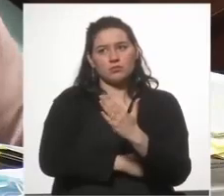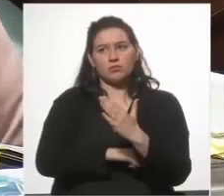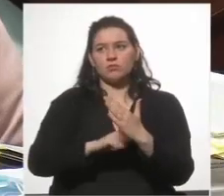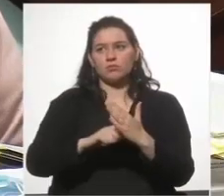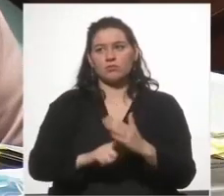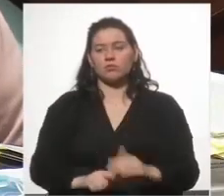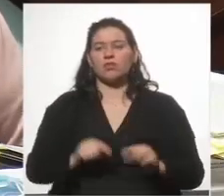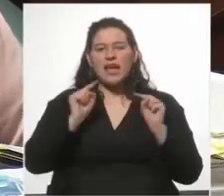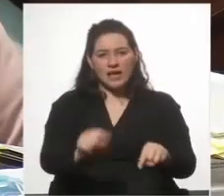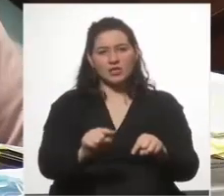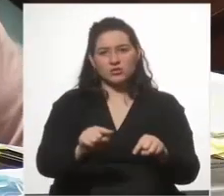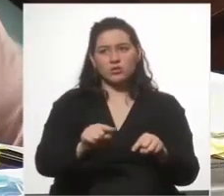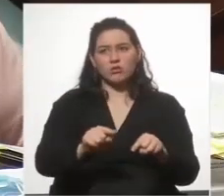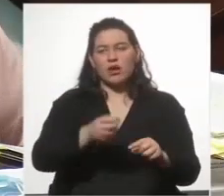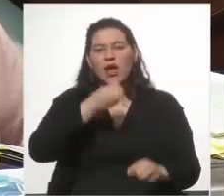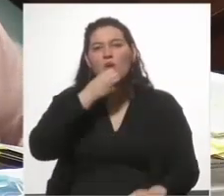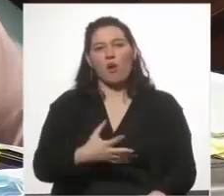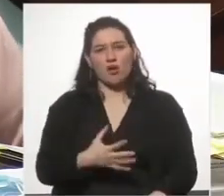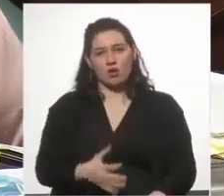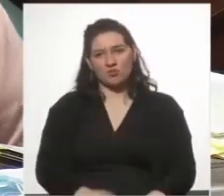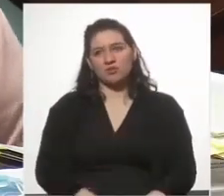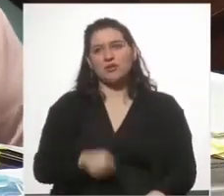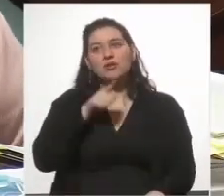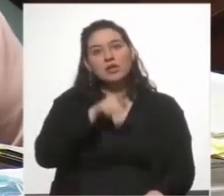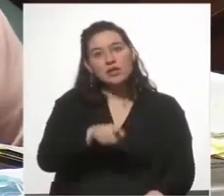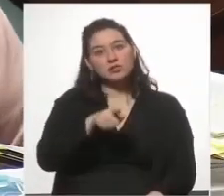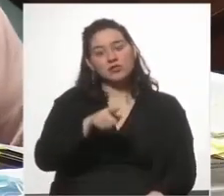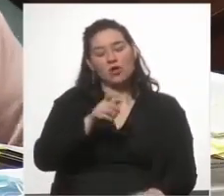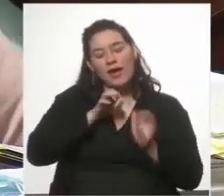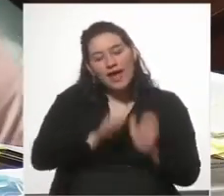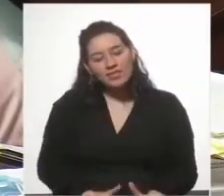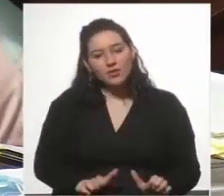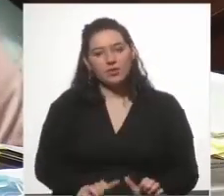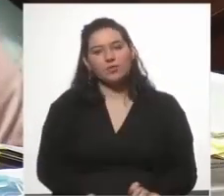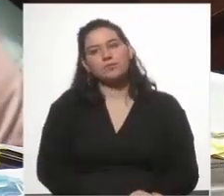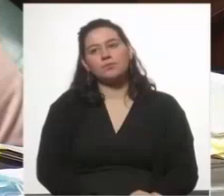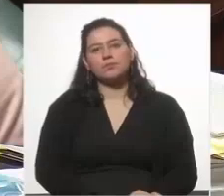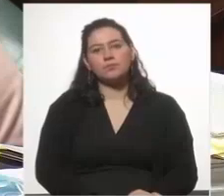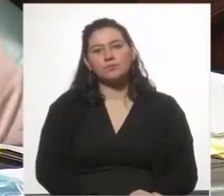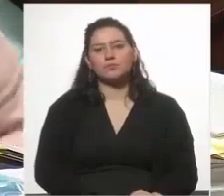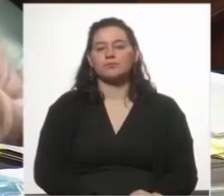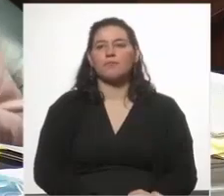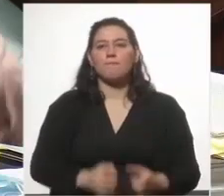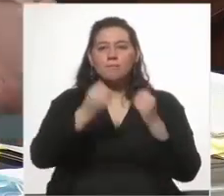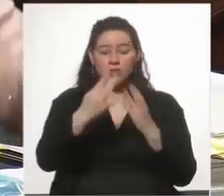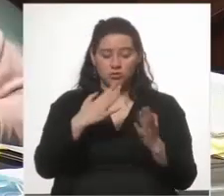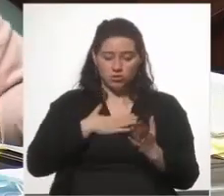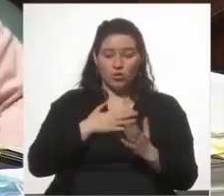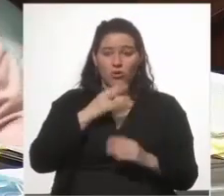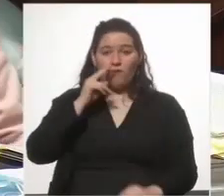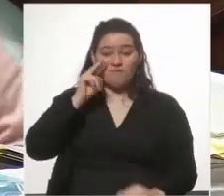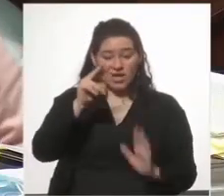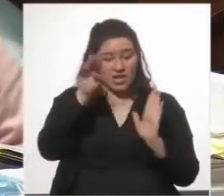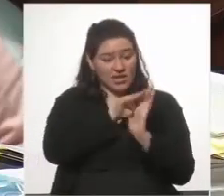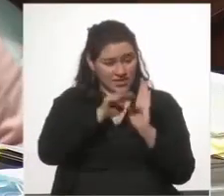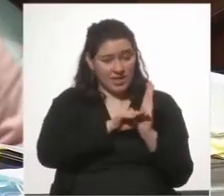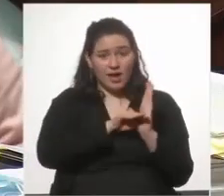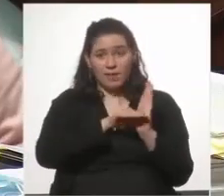Eso es lo bueno. Eso es lo ético. Porque yo vi esa lista